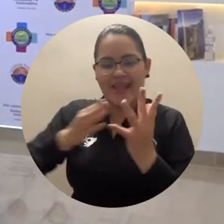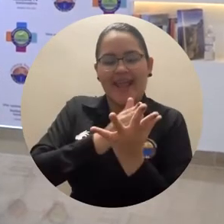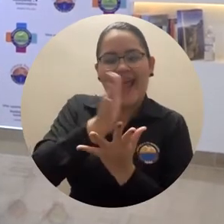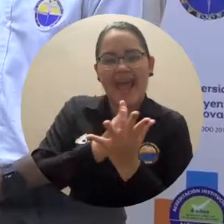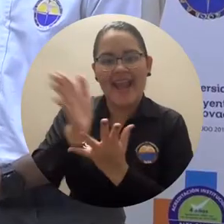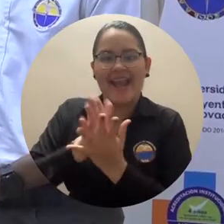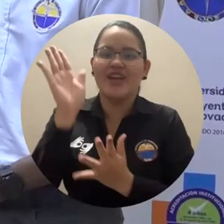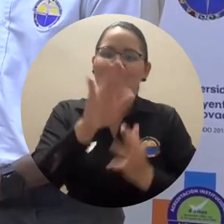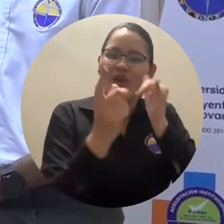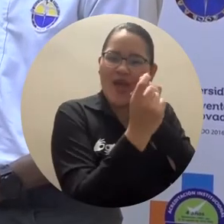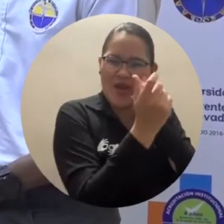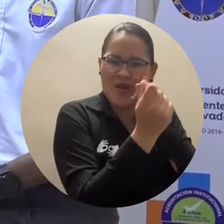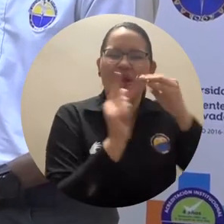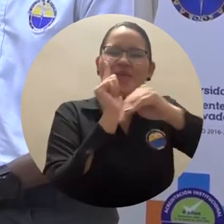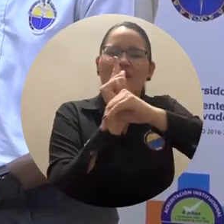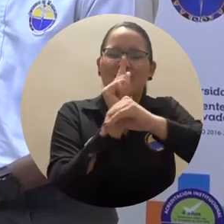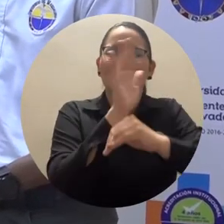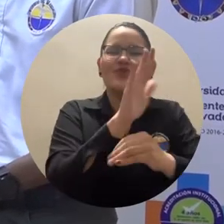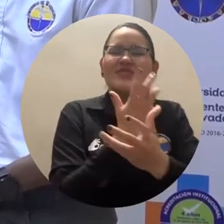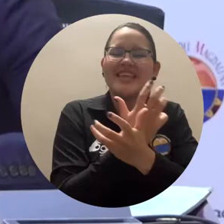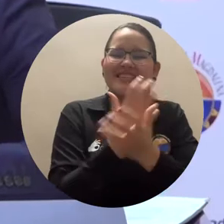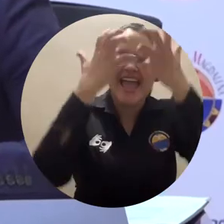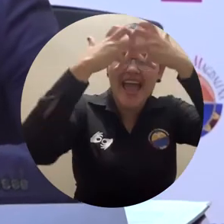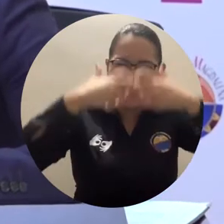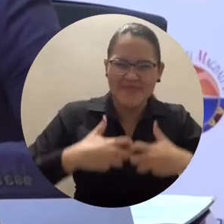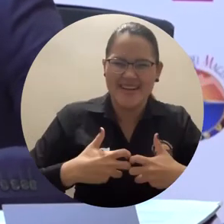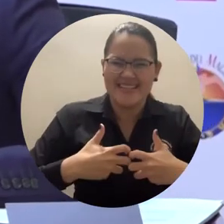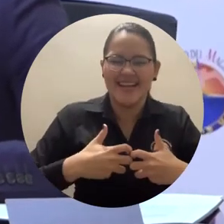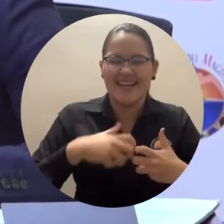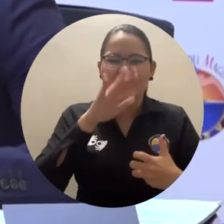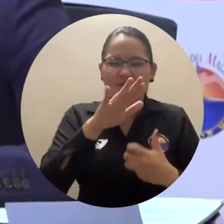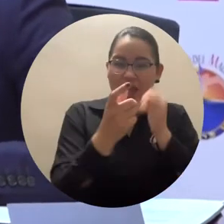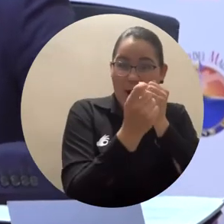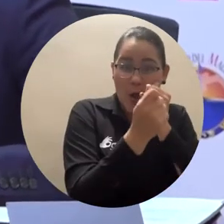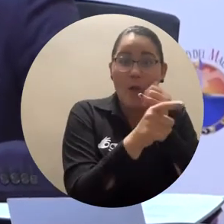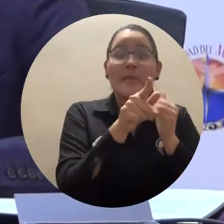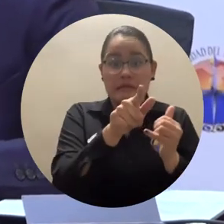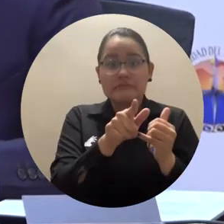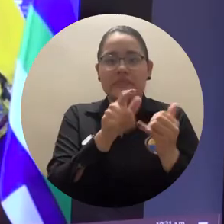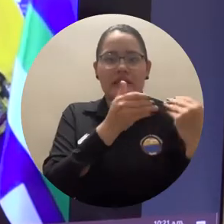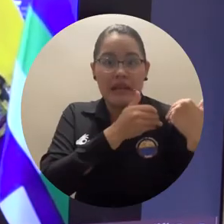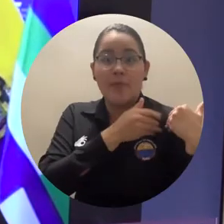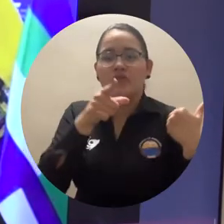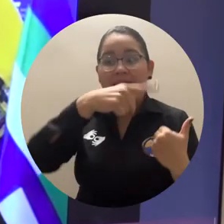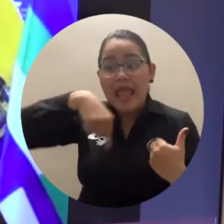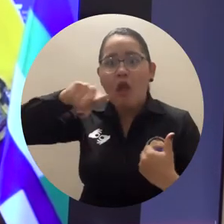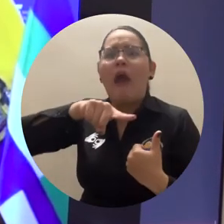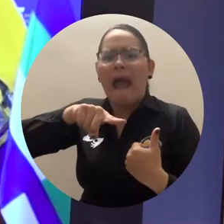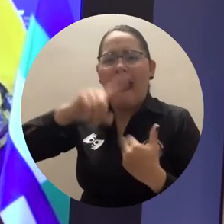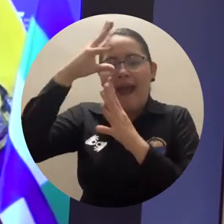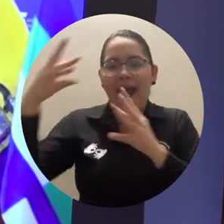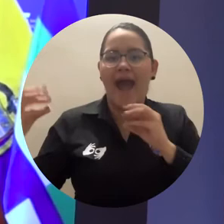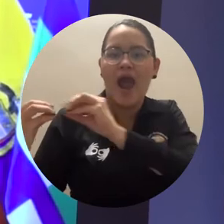economía, adscrito a la Facultad de Ciencias Empresariales y Económicas, firmó acuerdo marco y específico con el Banco de Desarrollo de América Latina,